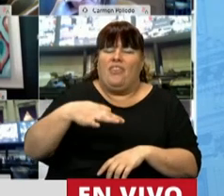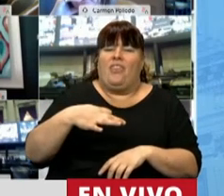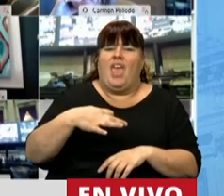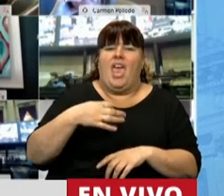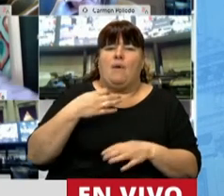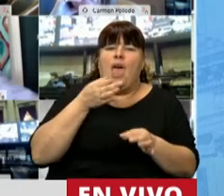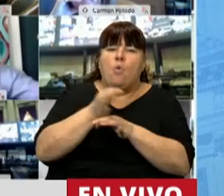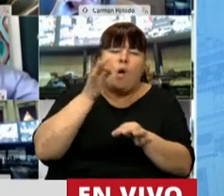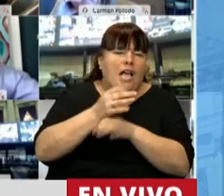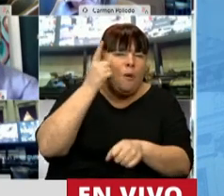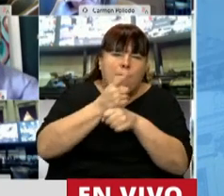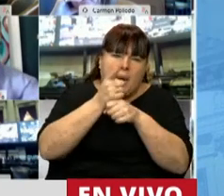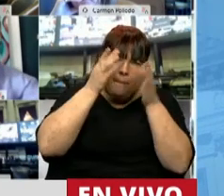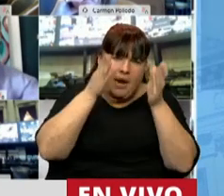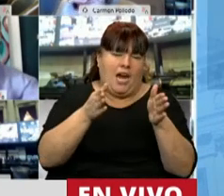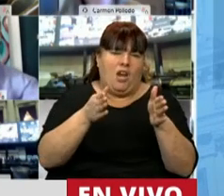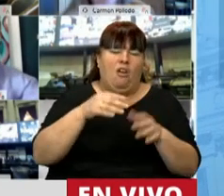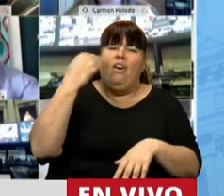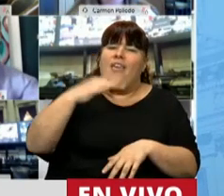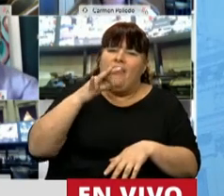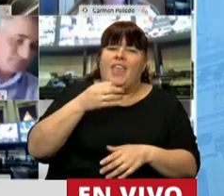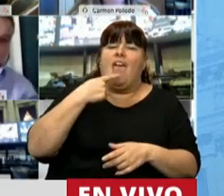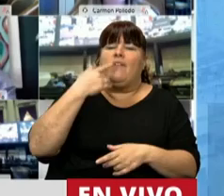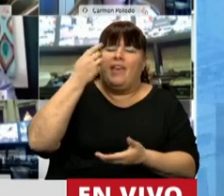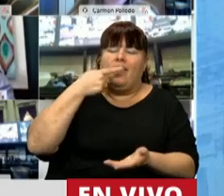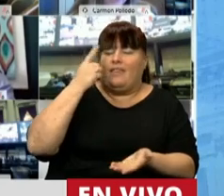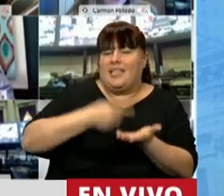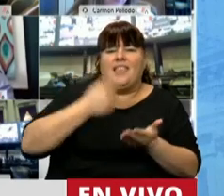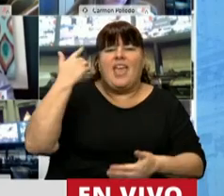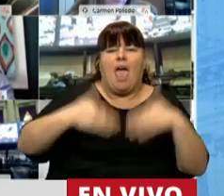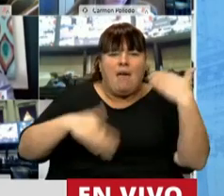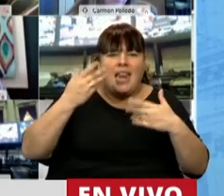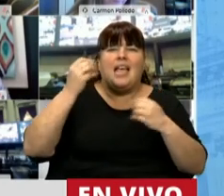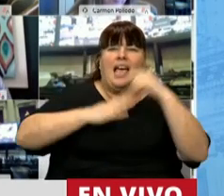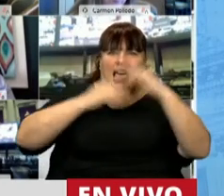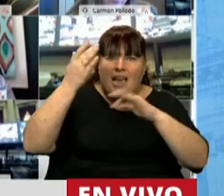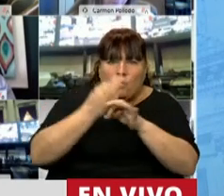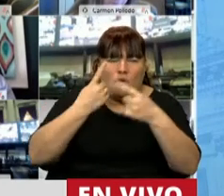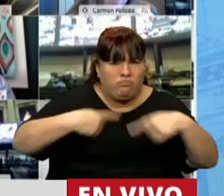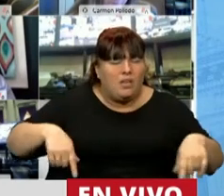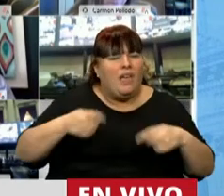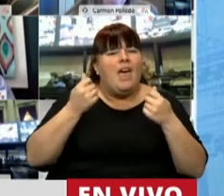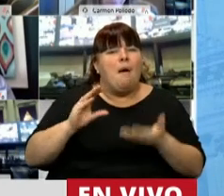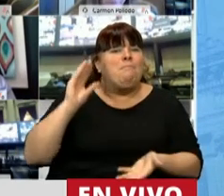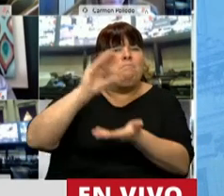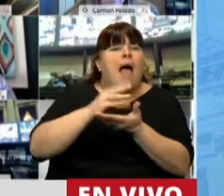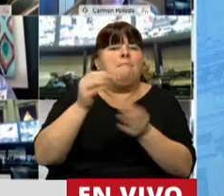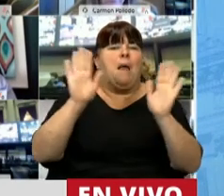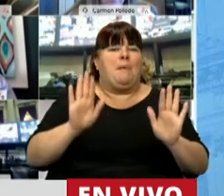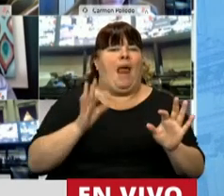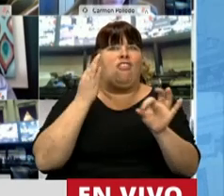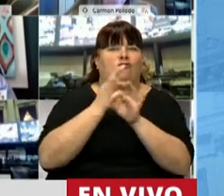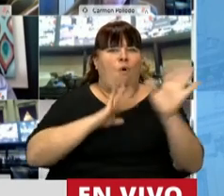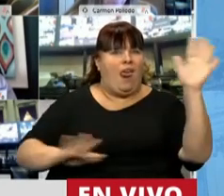poner a la educación en el centro, necesitamos declarar la emergencia en infraestructura escolar y poner los recursos para preparar las